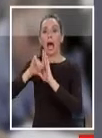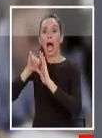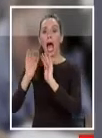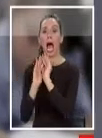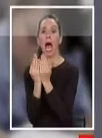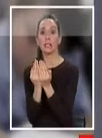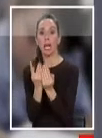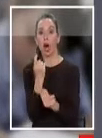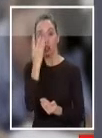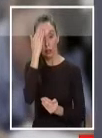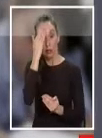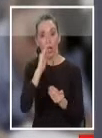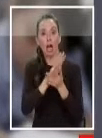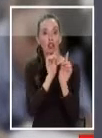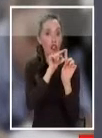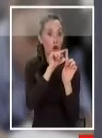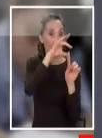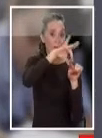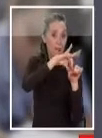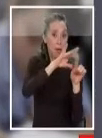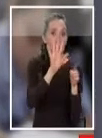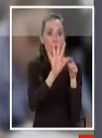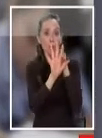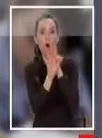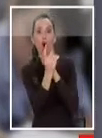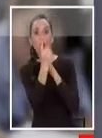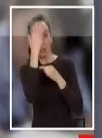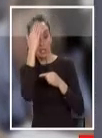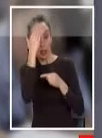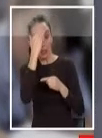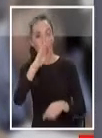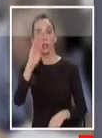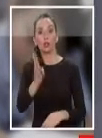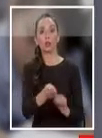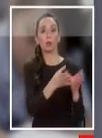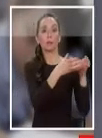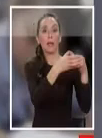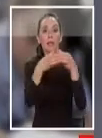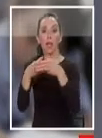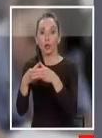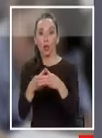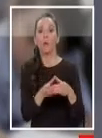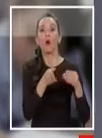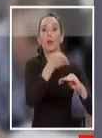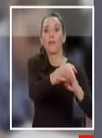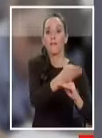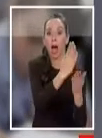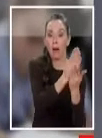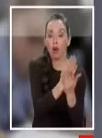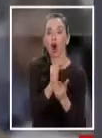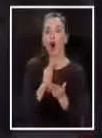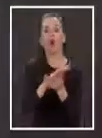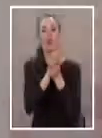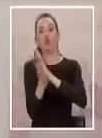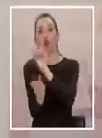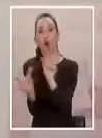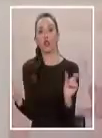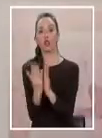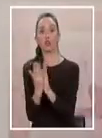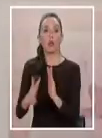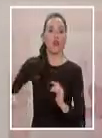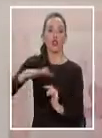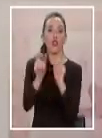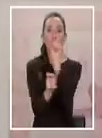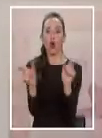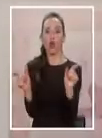11 días de todos los contactos estrechos, pudiendo derivar en suspensión de grupos o del establecimiento completo. También